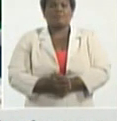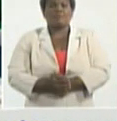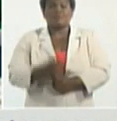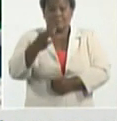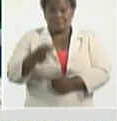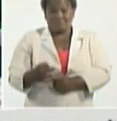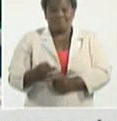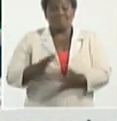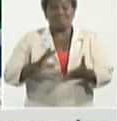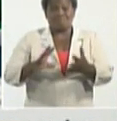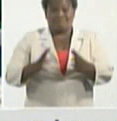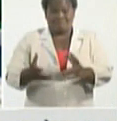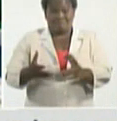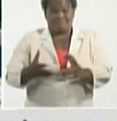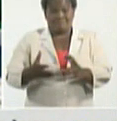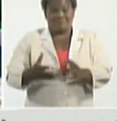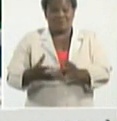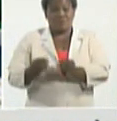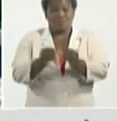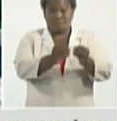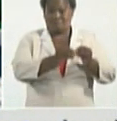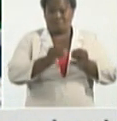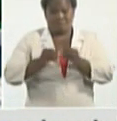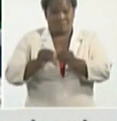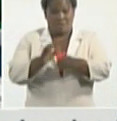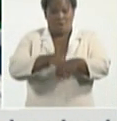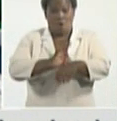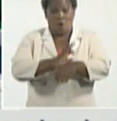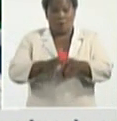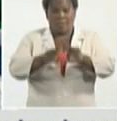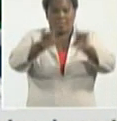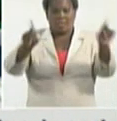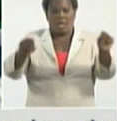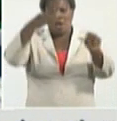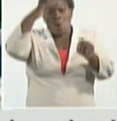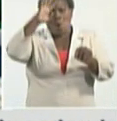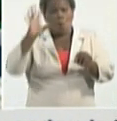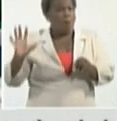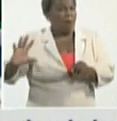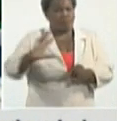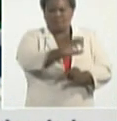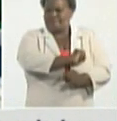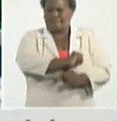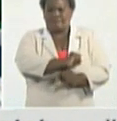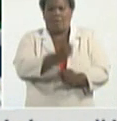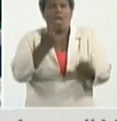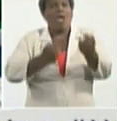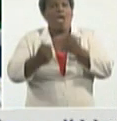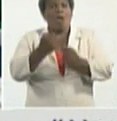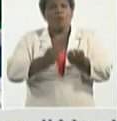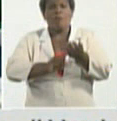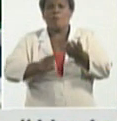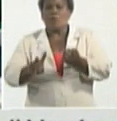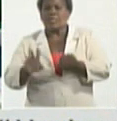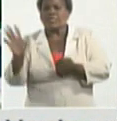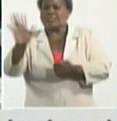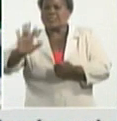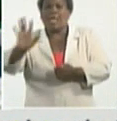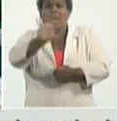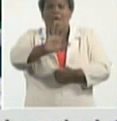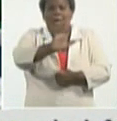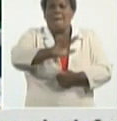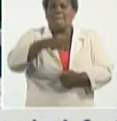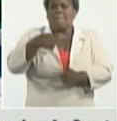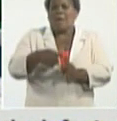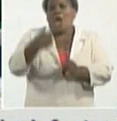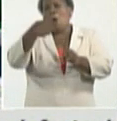complejidad epidemiológica abarca todo nuestro país. En algunos lugares más, en algunos lugares discretamente